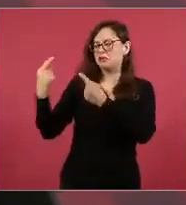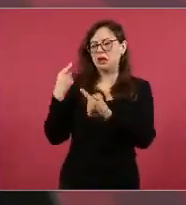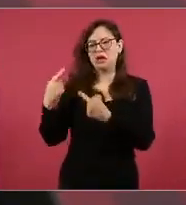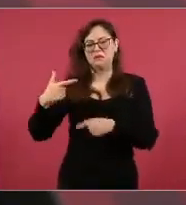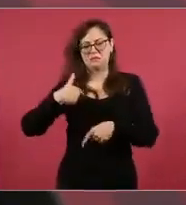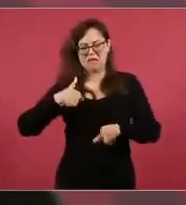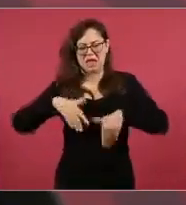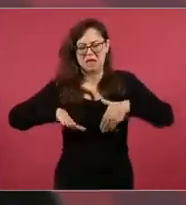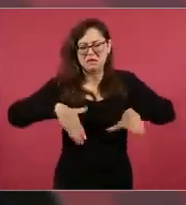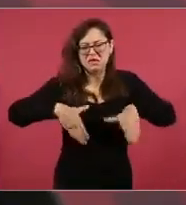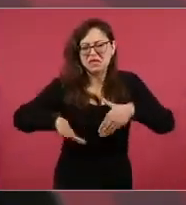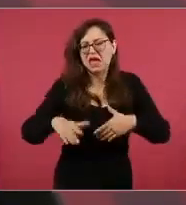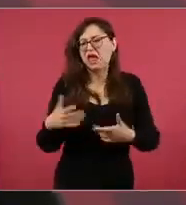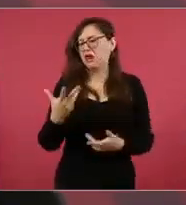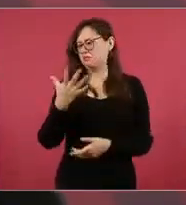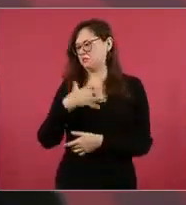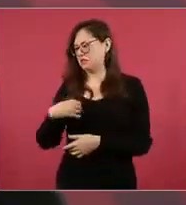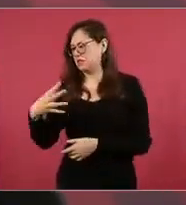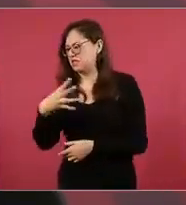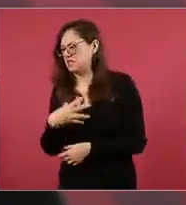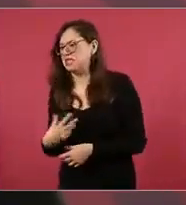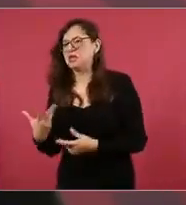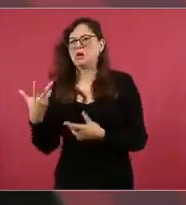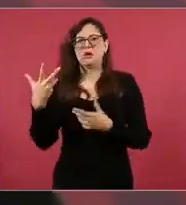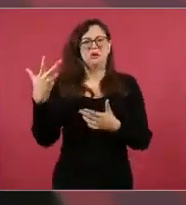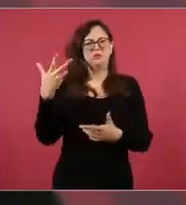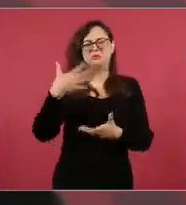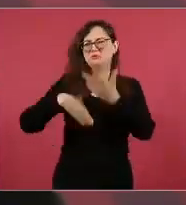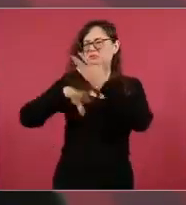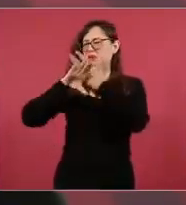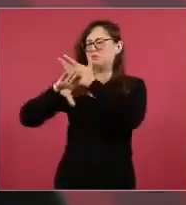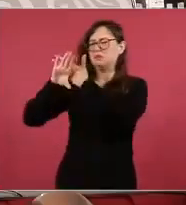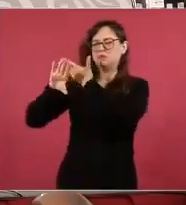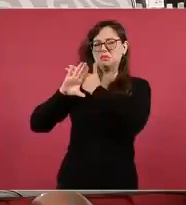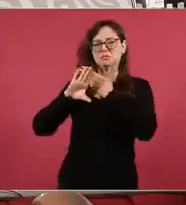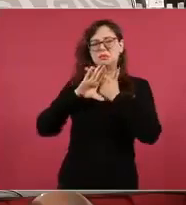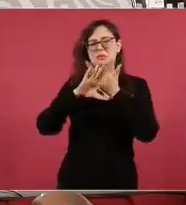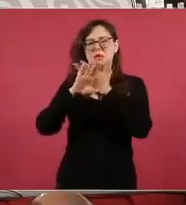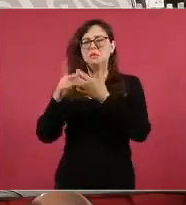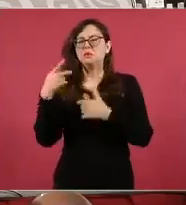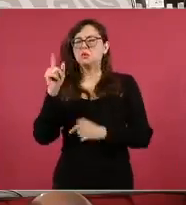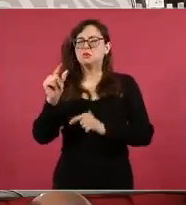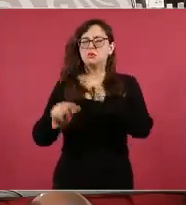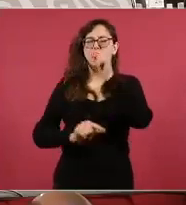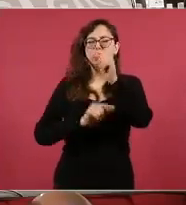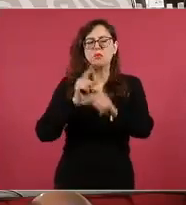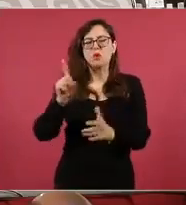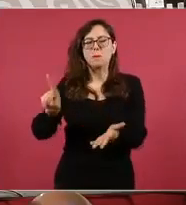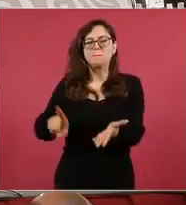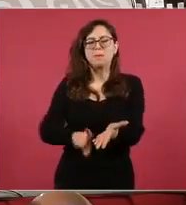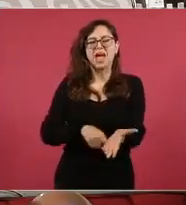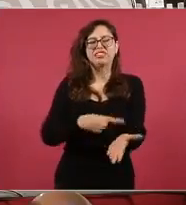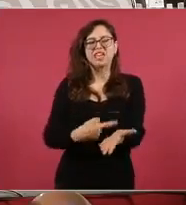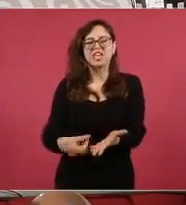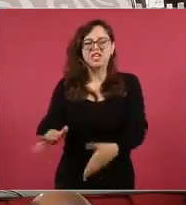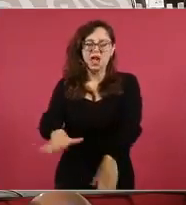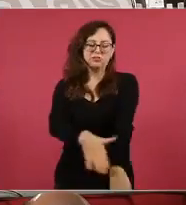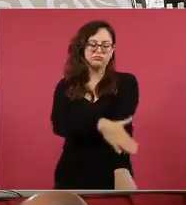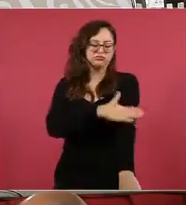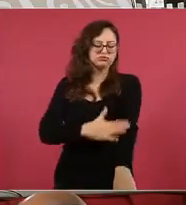molesto, pero también se va aprendiendo a untarse mantequilla en el cuerpo y a que esas cosas vayan resbalando.